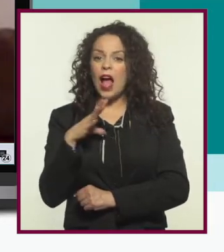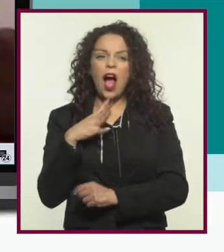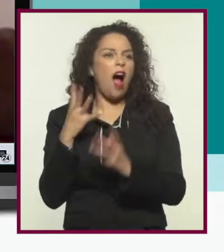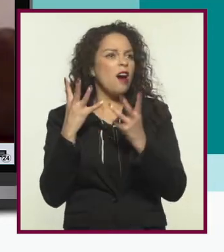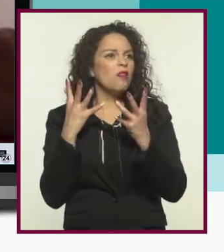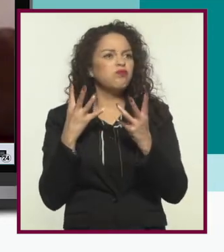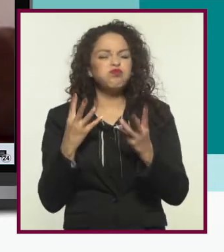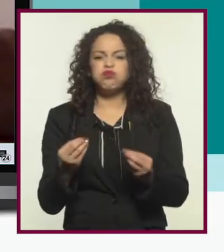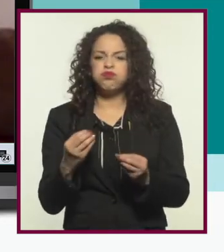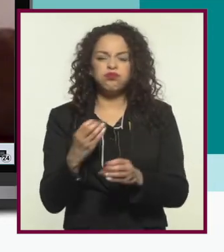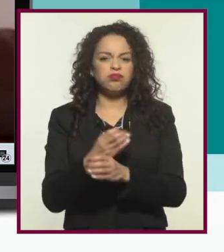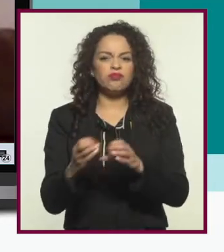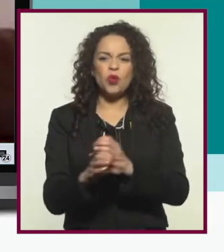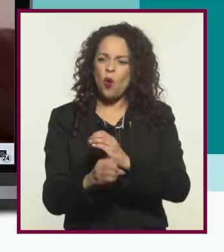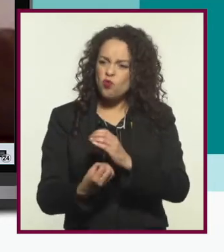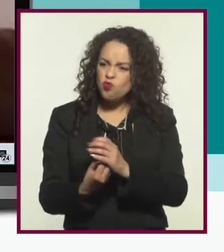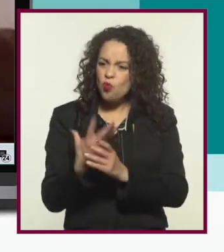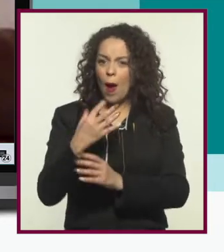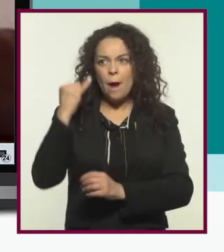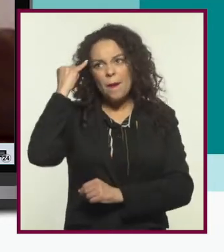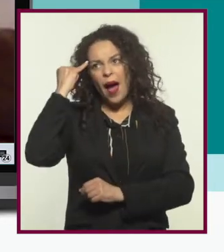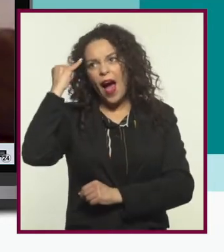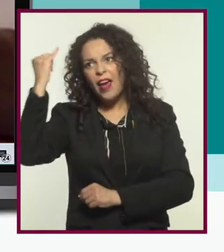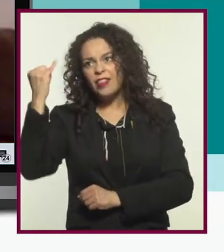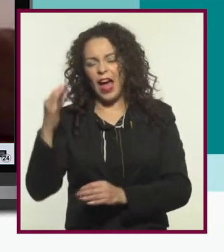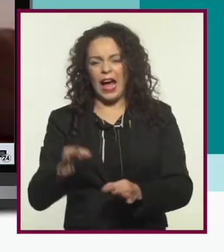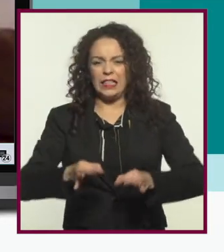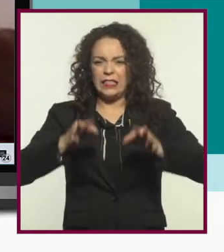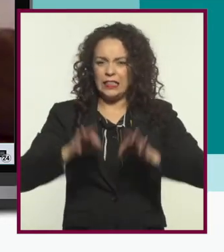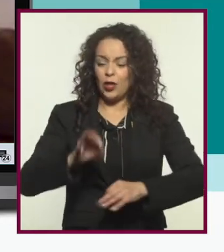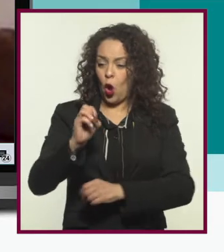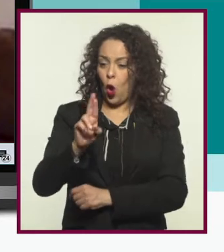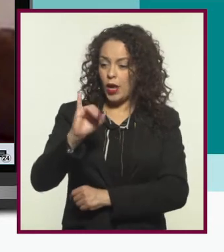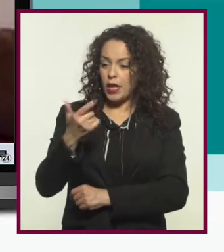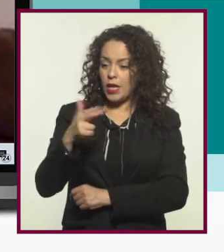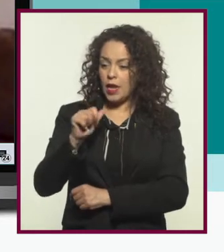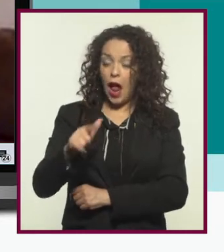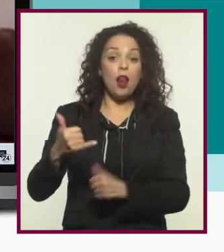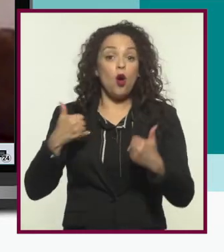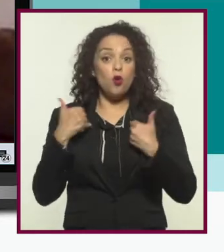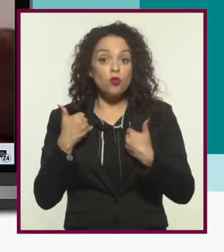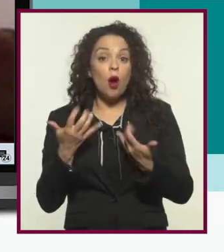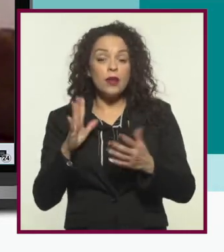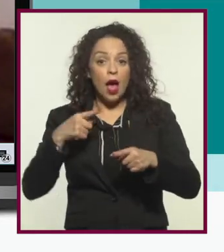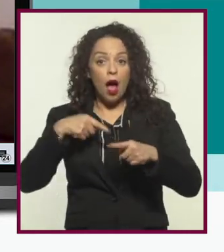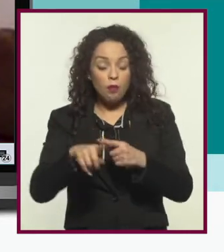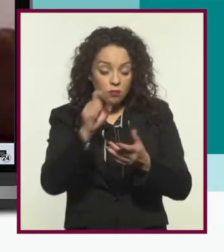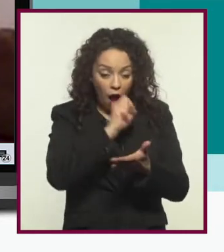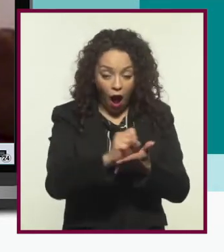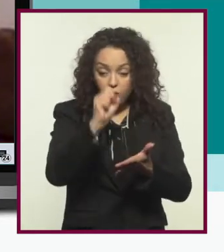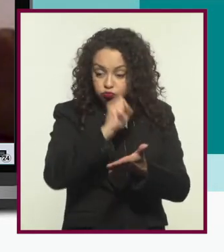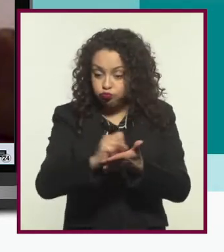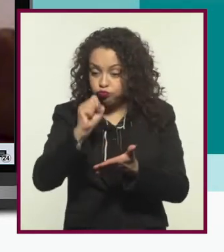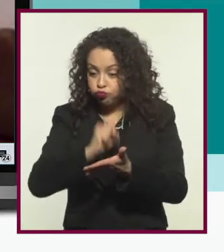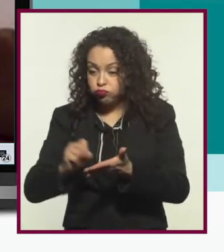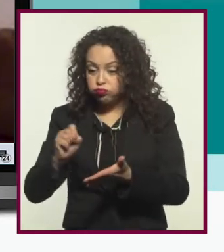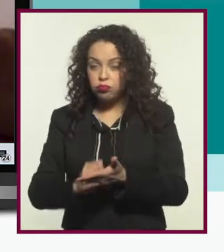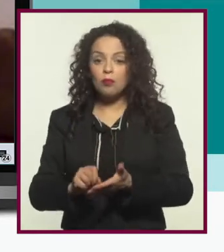Hay muchas cosas nuevas, muchas ideas originales, mucha gente joven que está escribiendo,